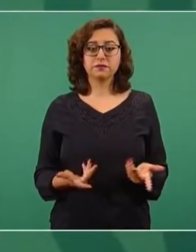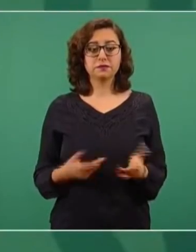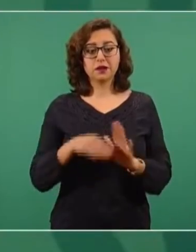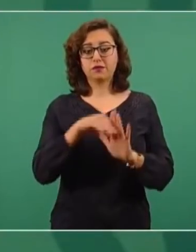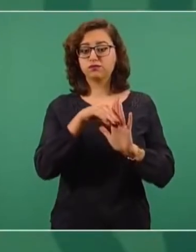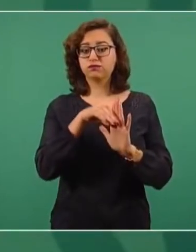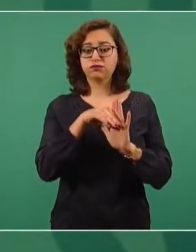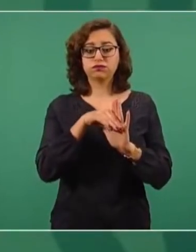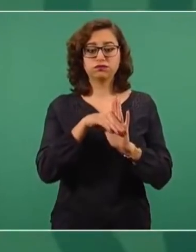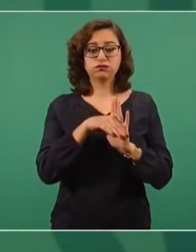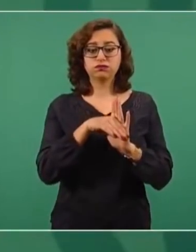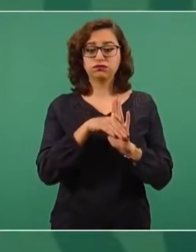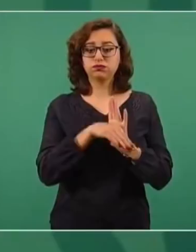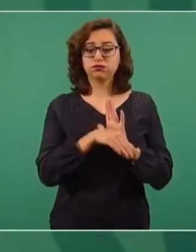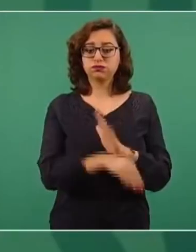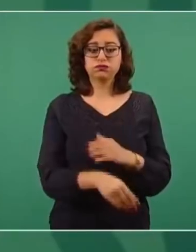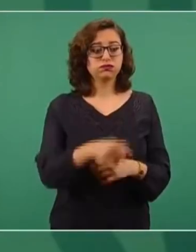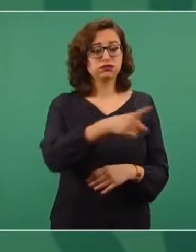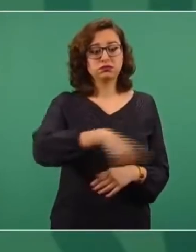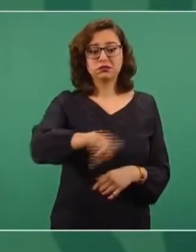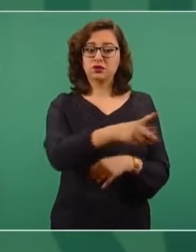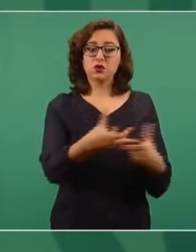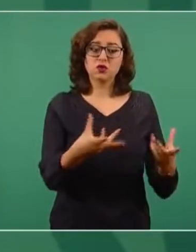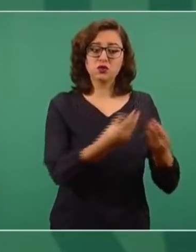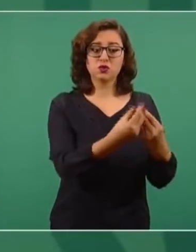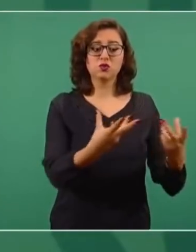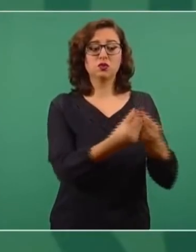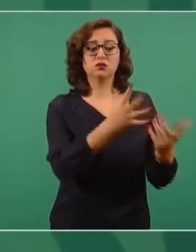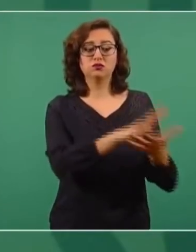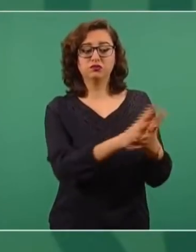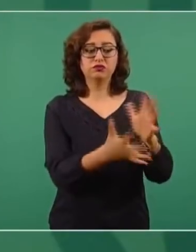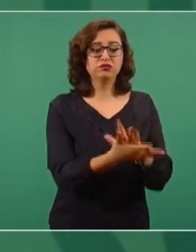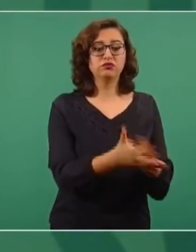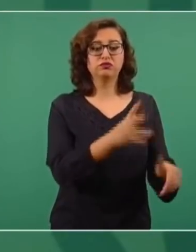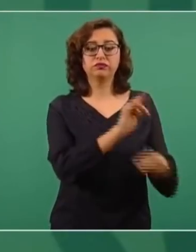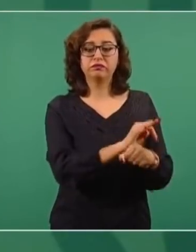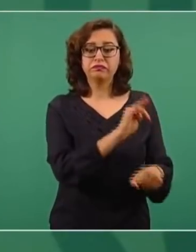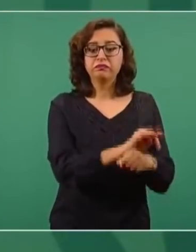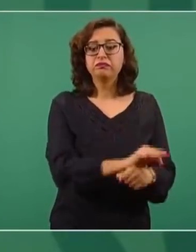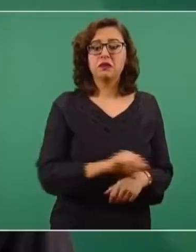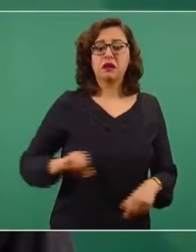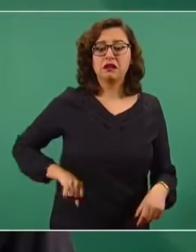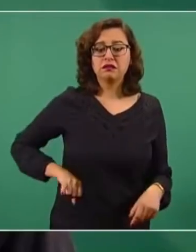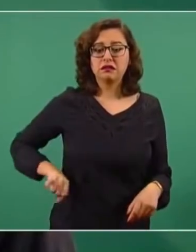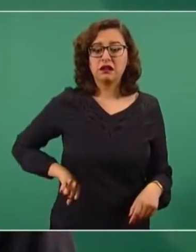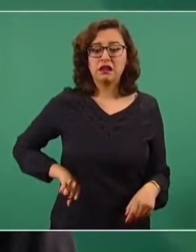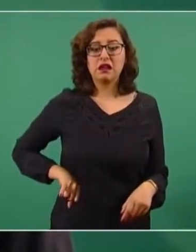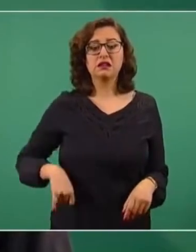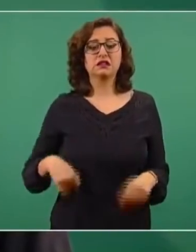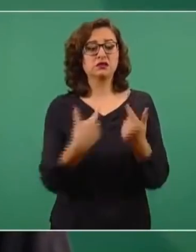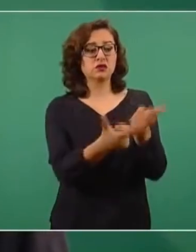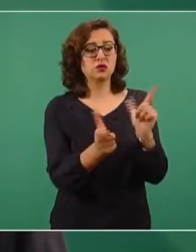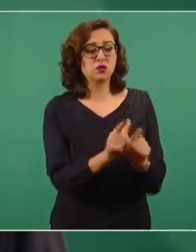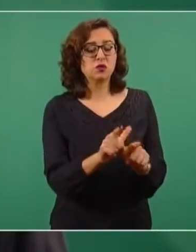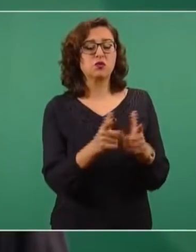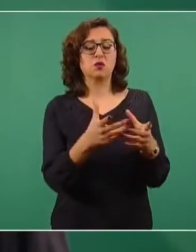a defender intereses de corporaciones, de grupos